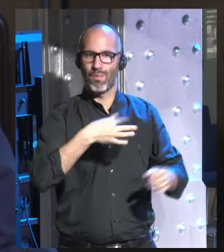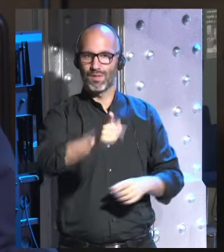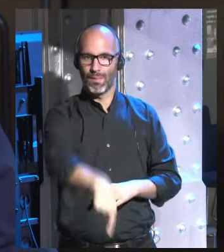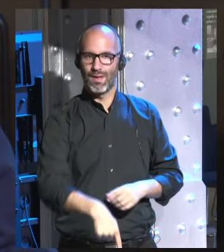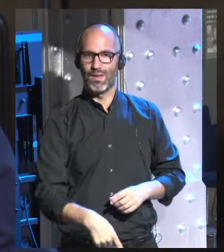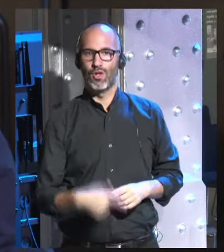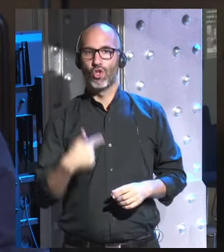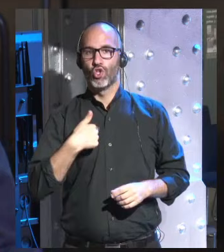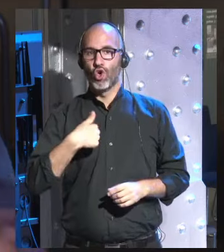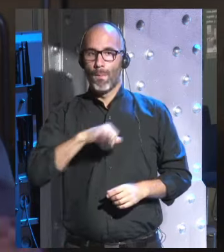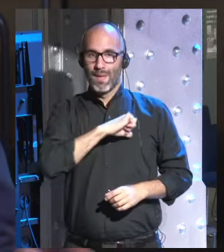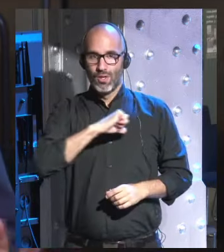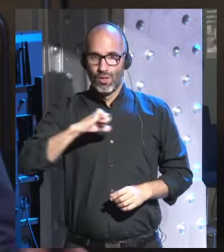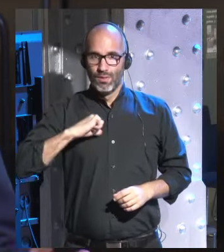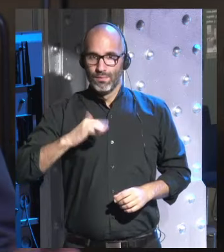yo personalmente